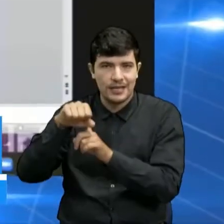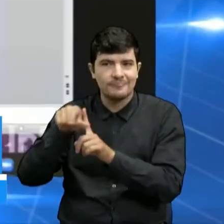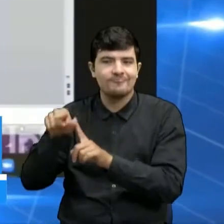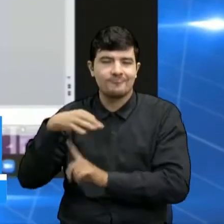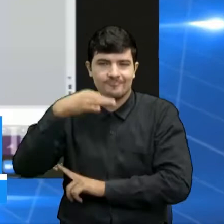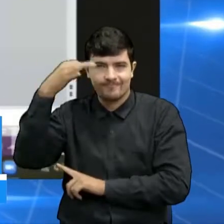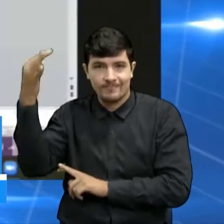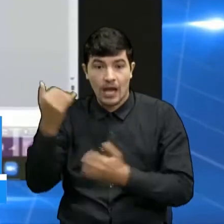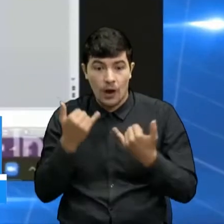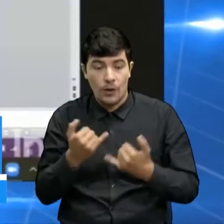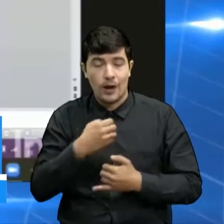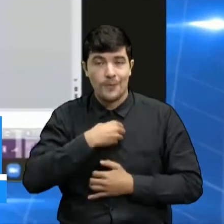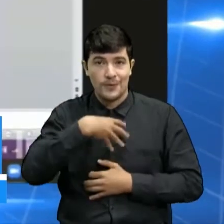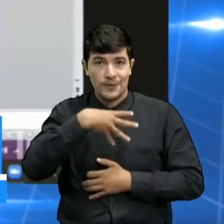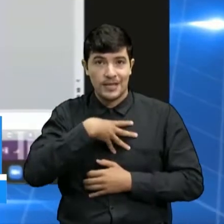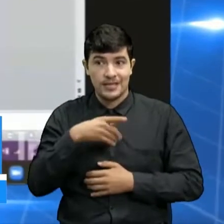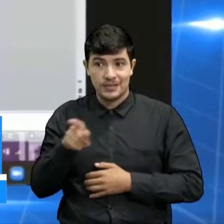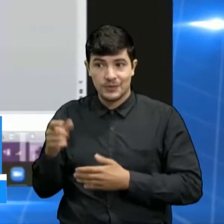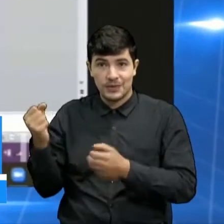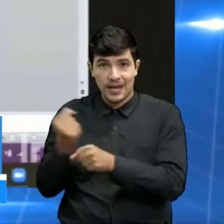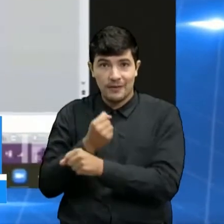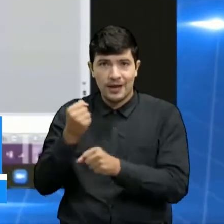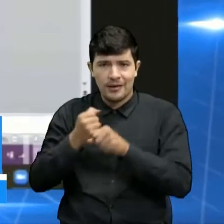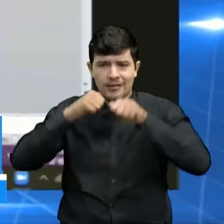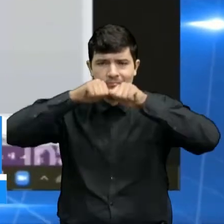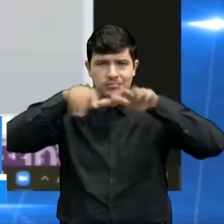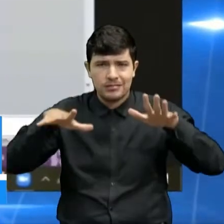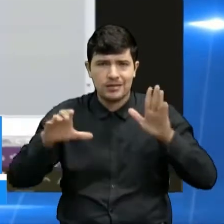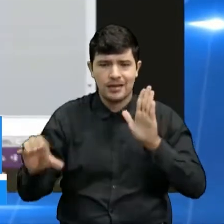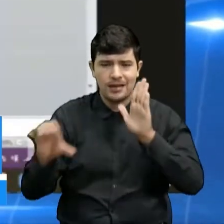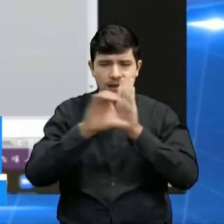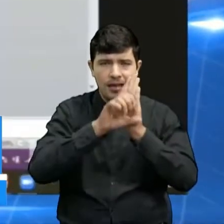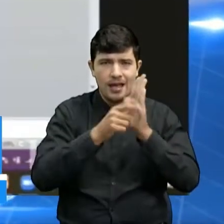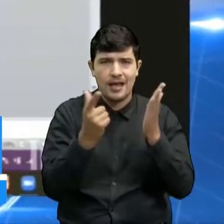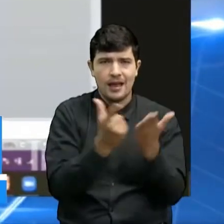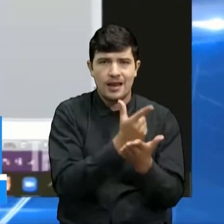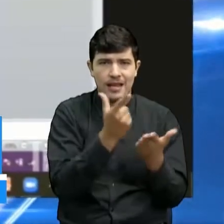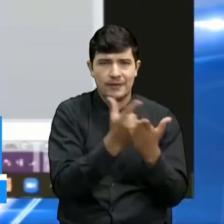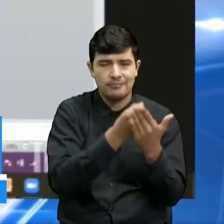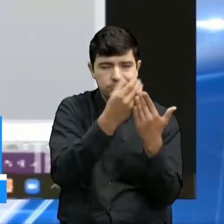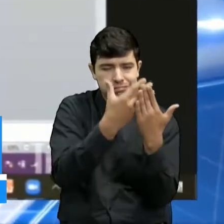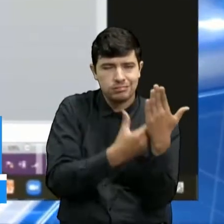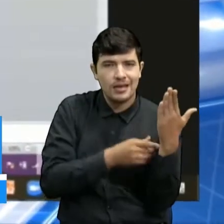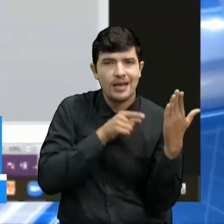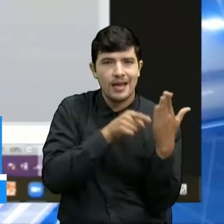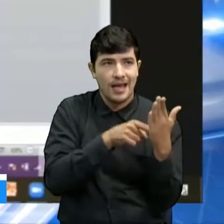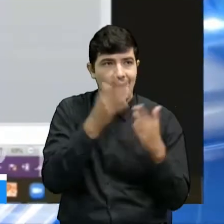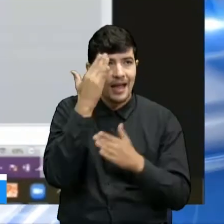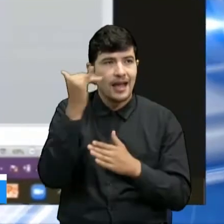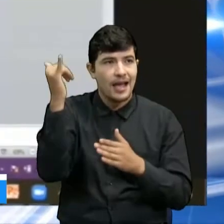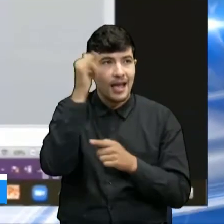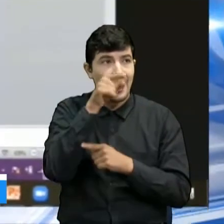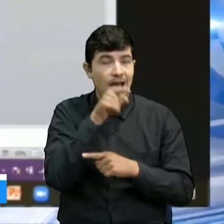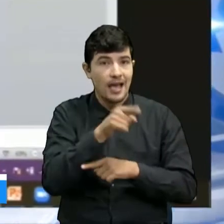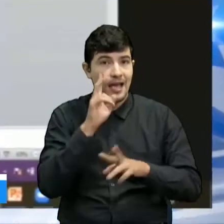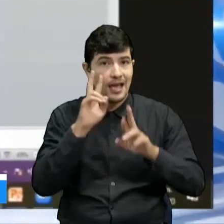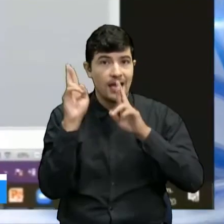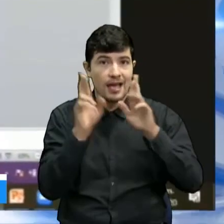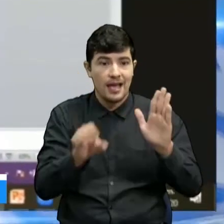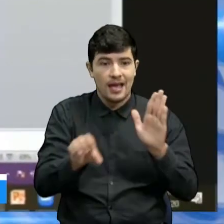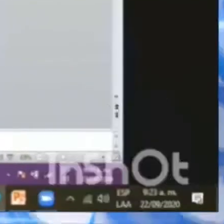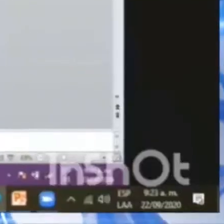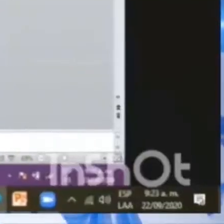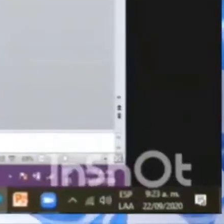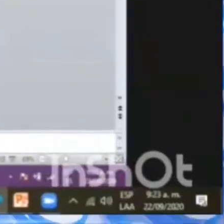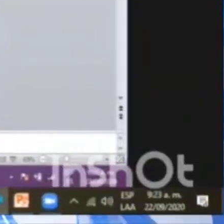Obtuvo la oportunidad para que su trabajo sea publicado como un capítulo de libro en una colección de e-books académicos bajo el sello editorial de la